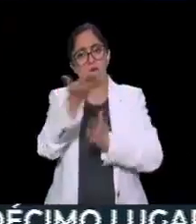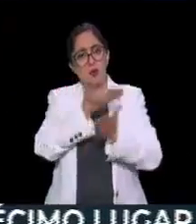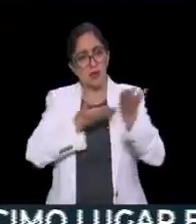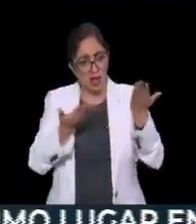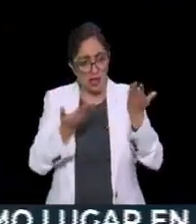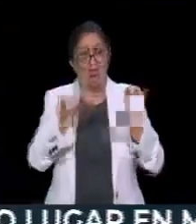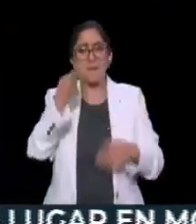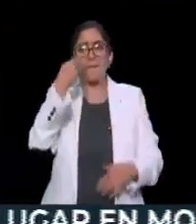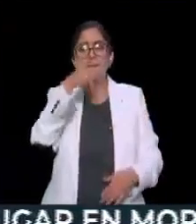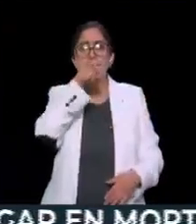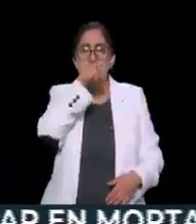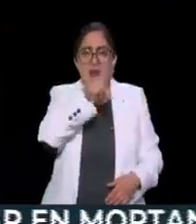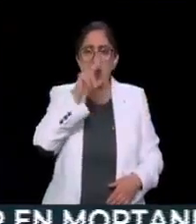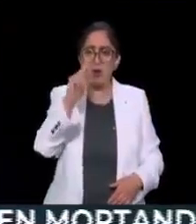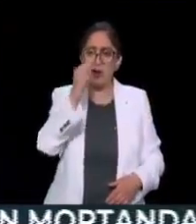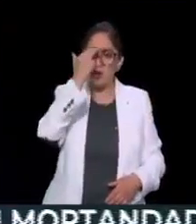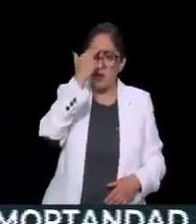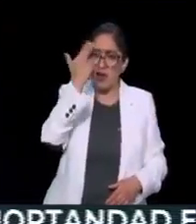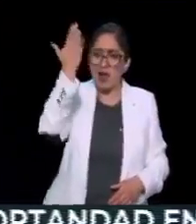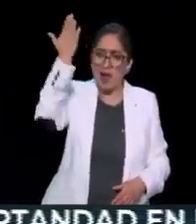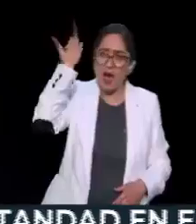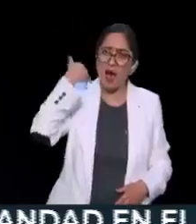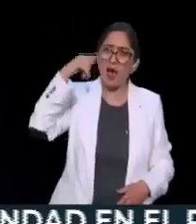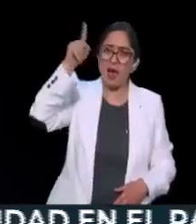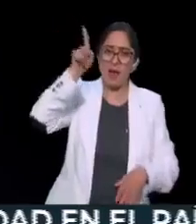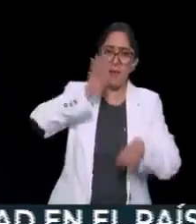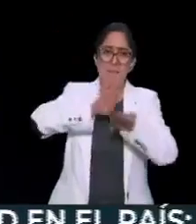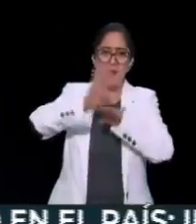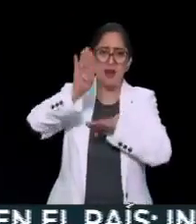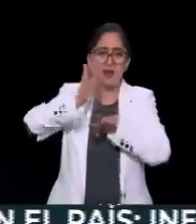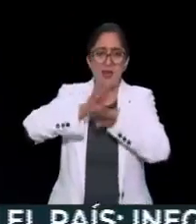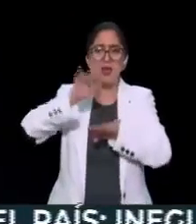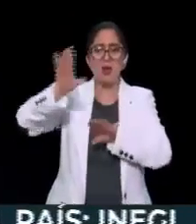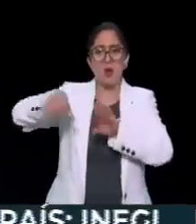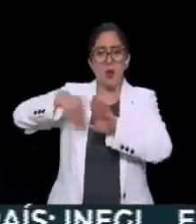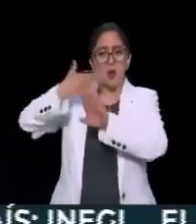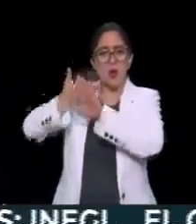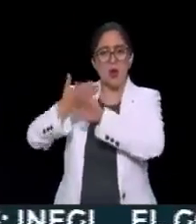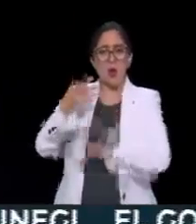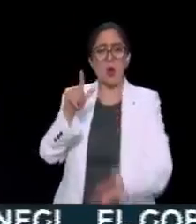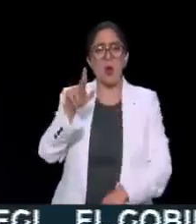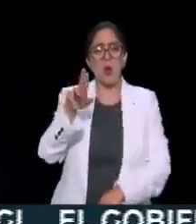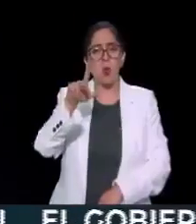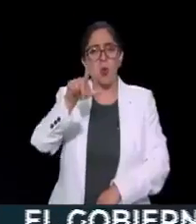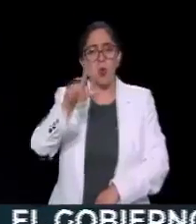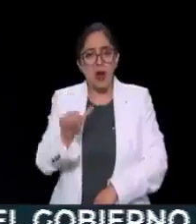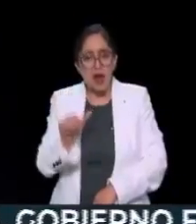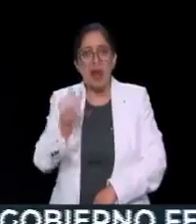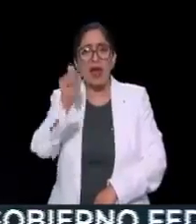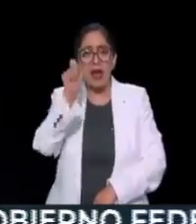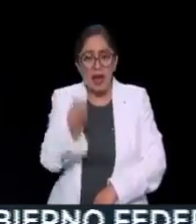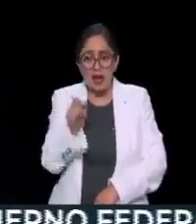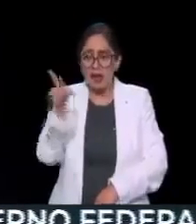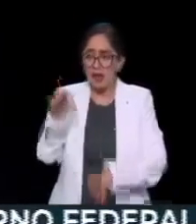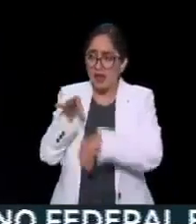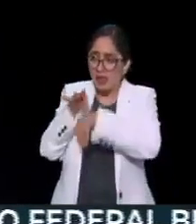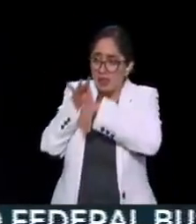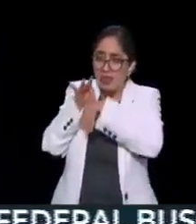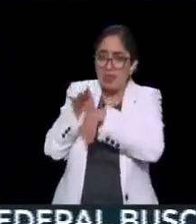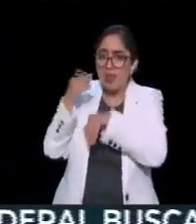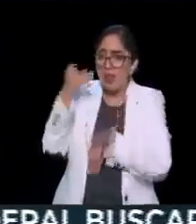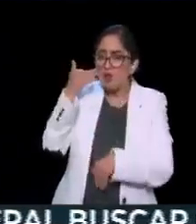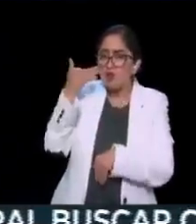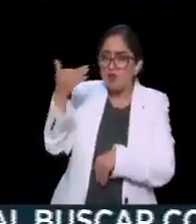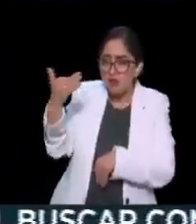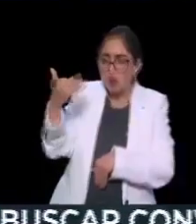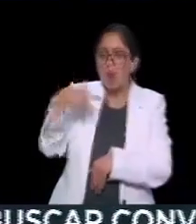recordarle a la gente que así comenzó en Brasil. En Brasil, con las protestas contra Lula da Silva, empezaron a hacer cosas físicas que